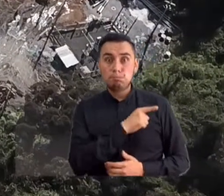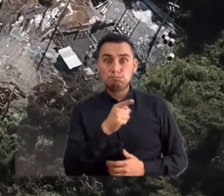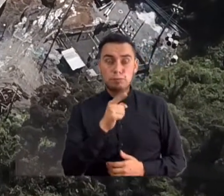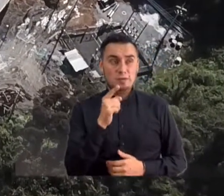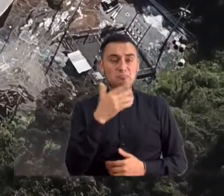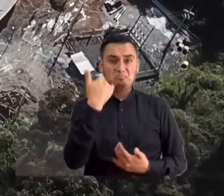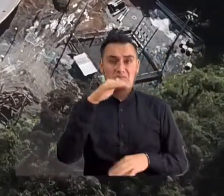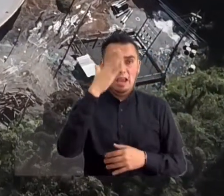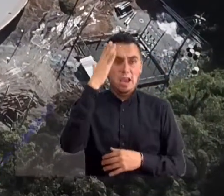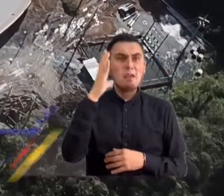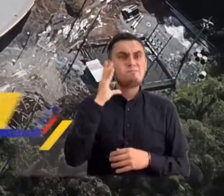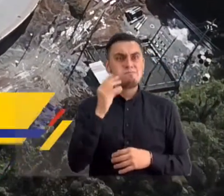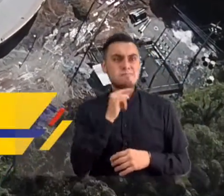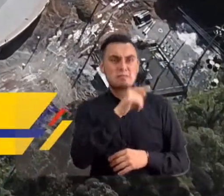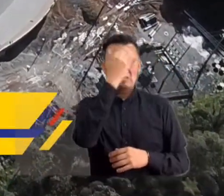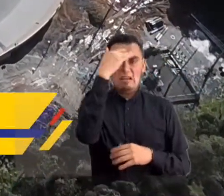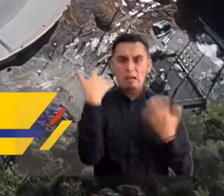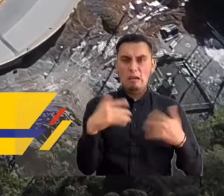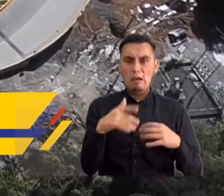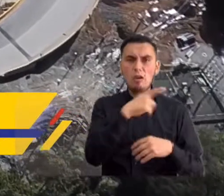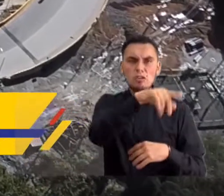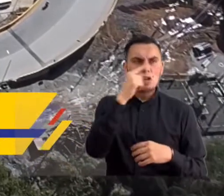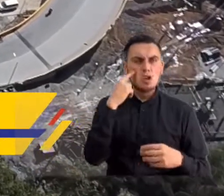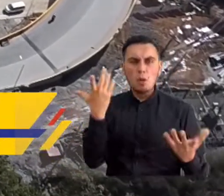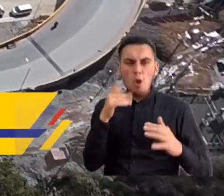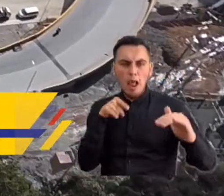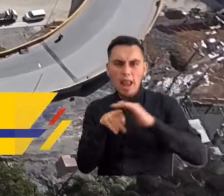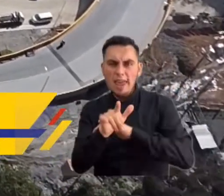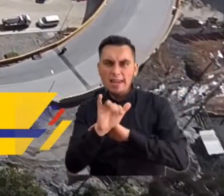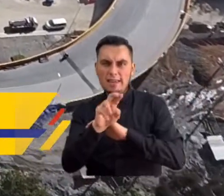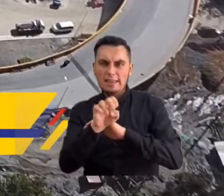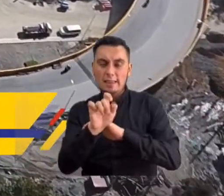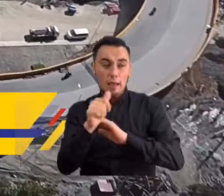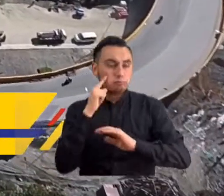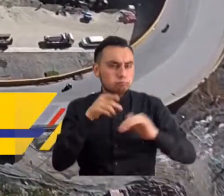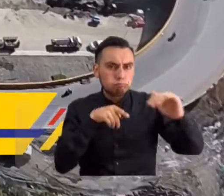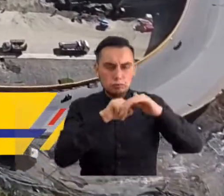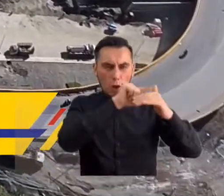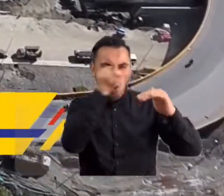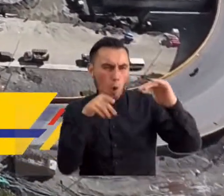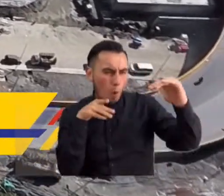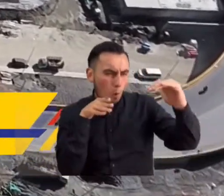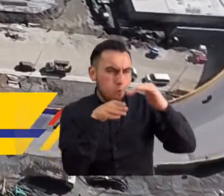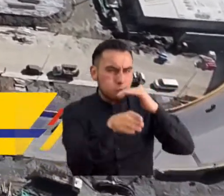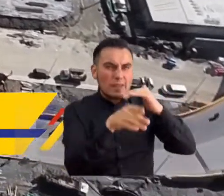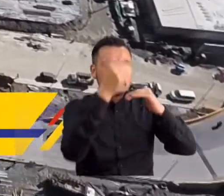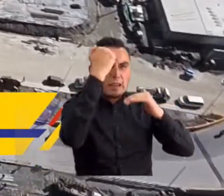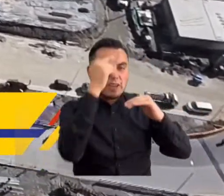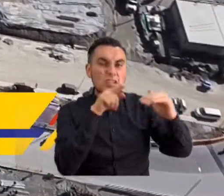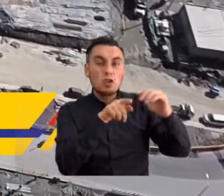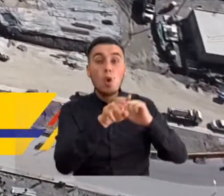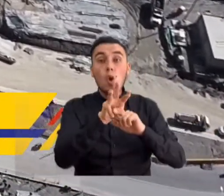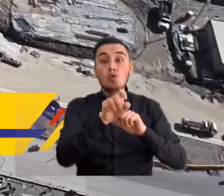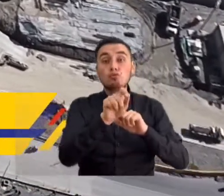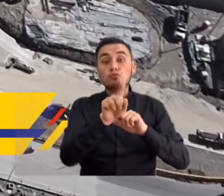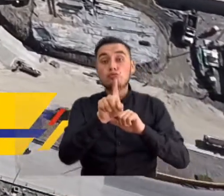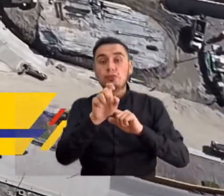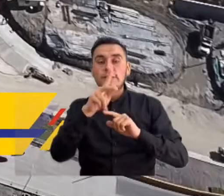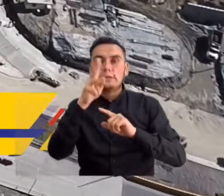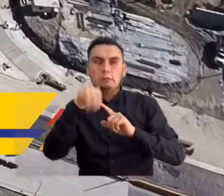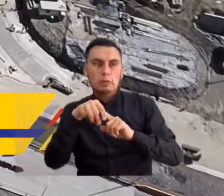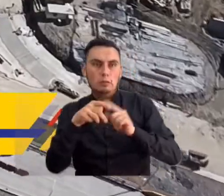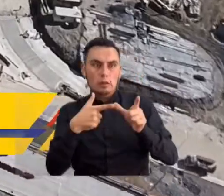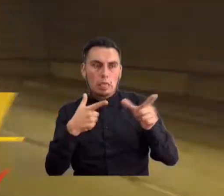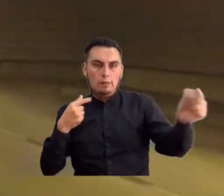Los expertos consideran al proyecto del túnel de la línea como la obra de infraestructura vial más importante del país. Un túnel de 8